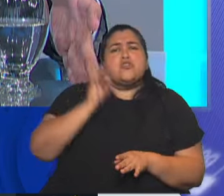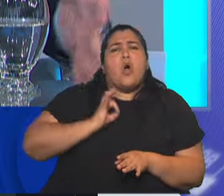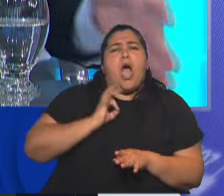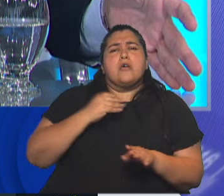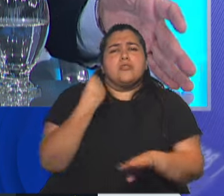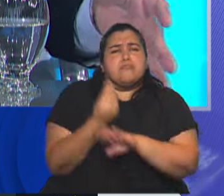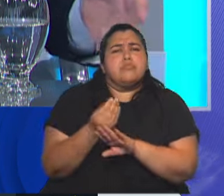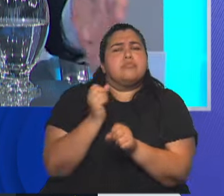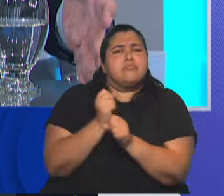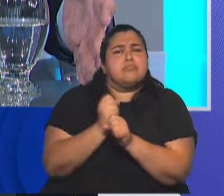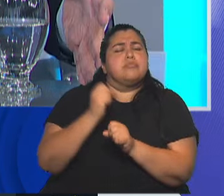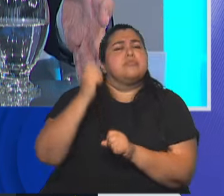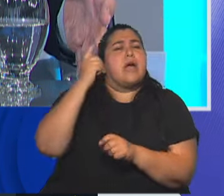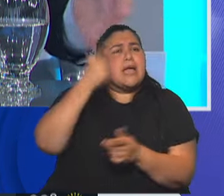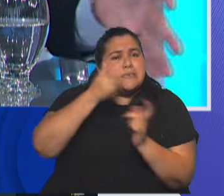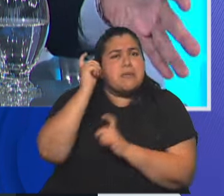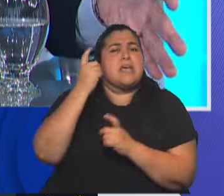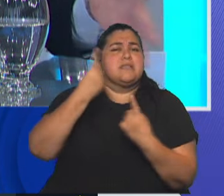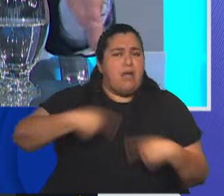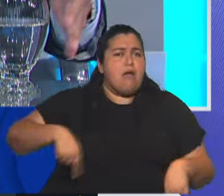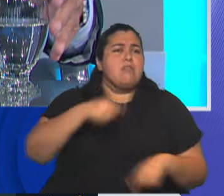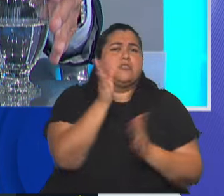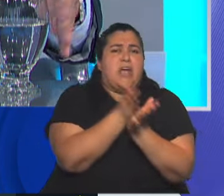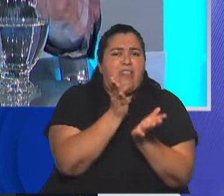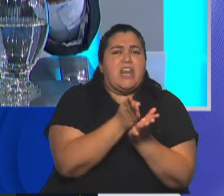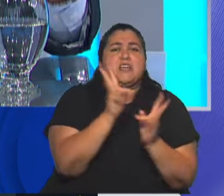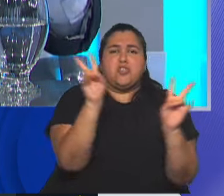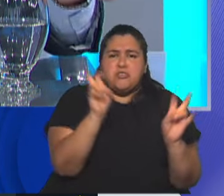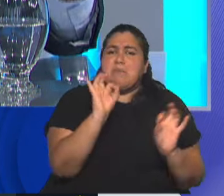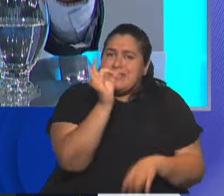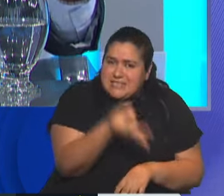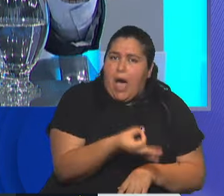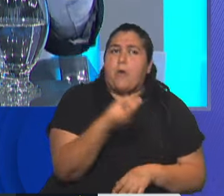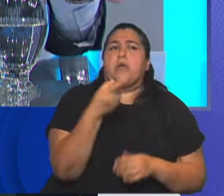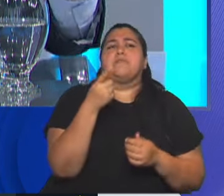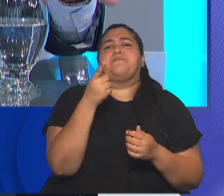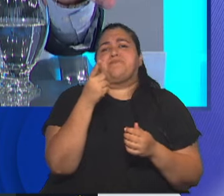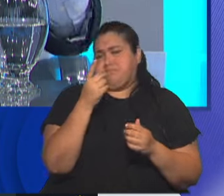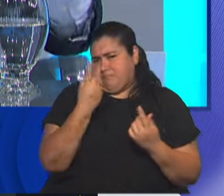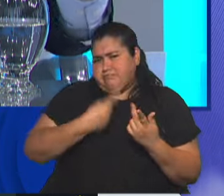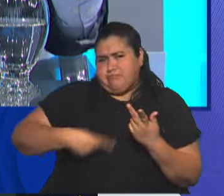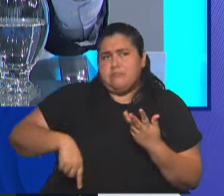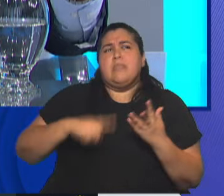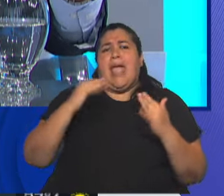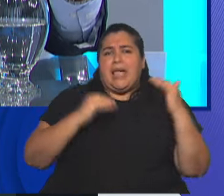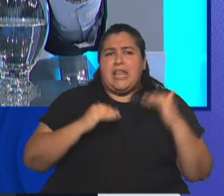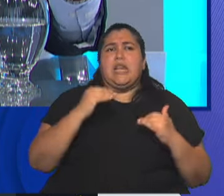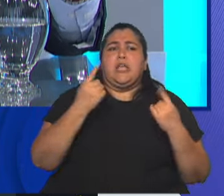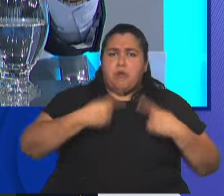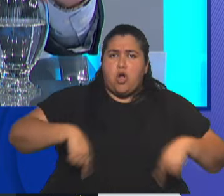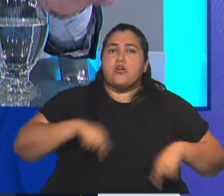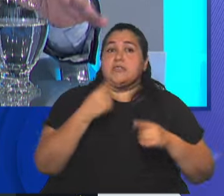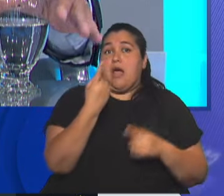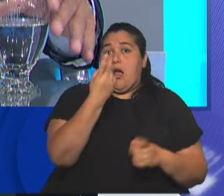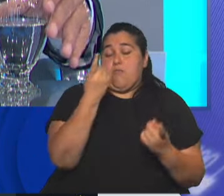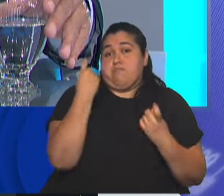tiene experiencia, sabe derecho, y tiene sentido común, lógica, equilibrio, que es para mí lo que necesita